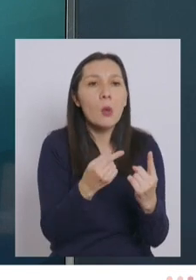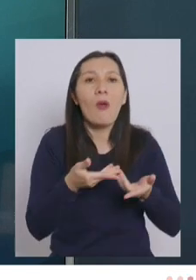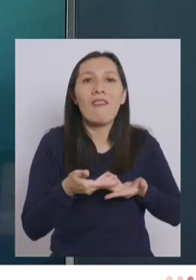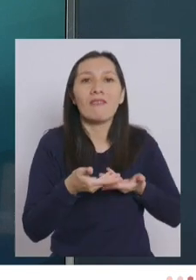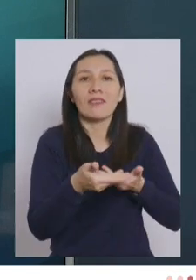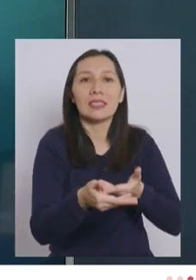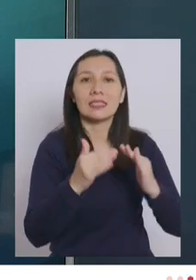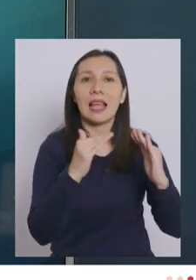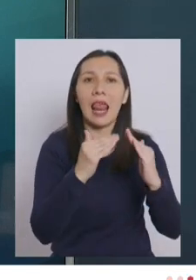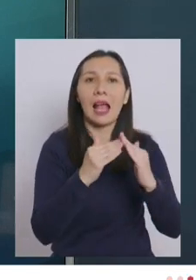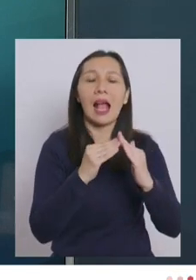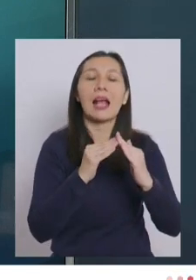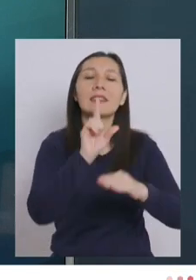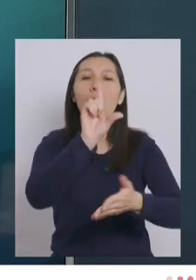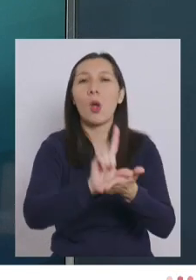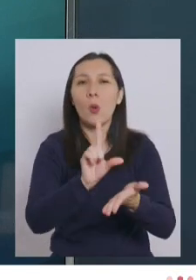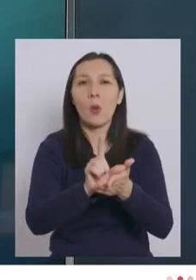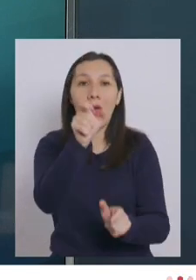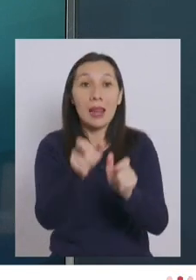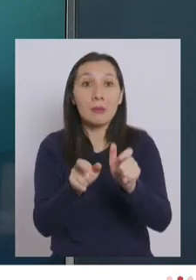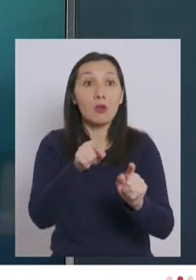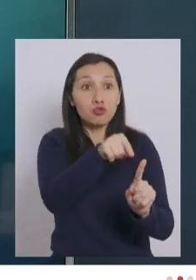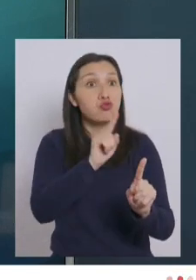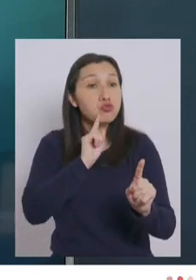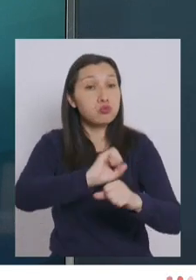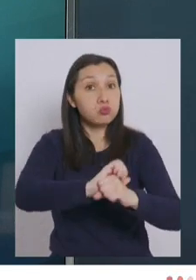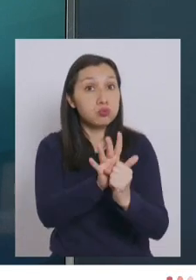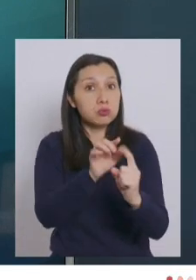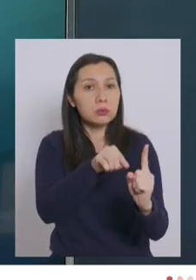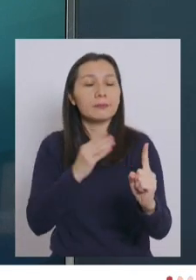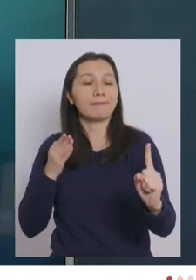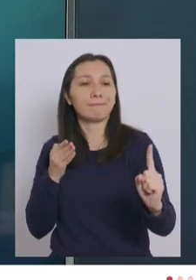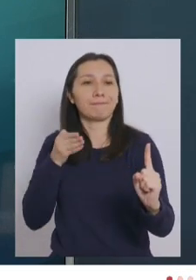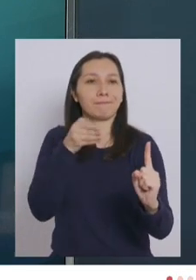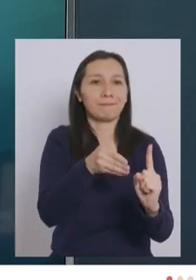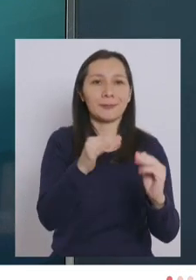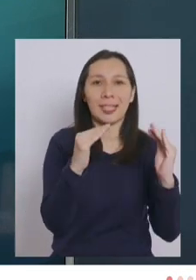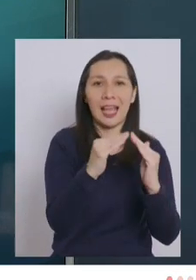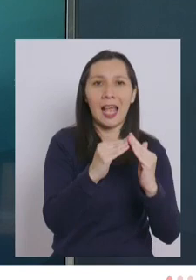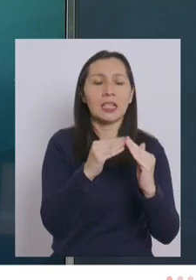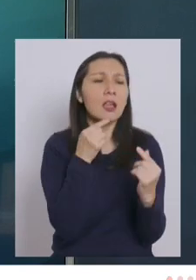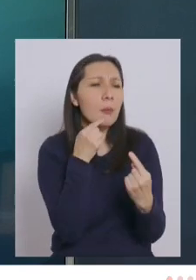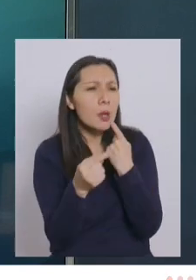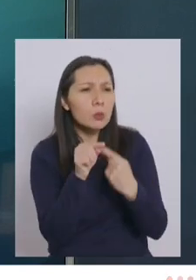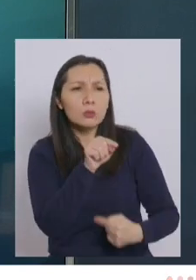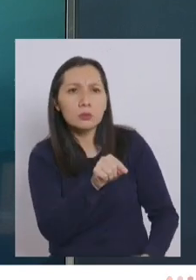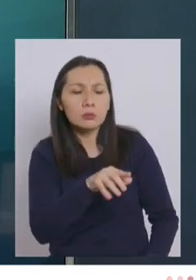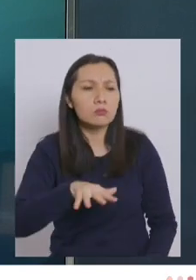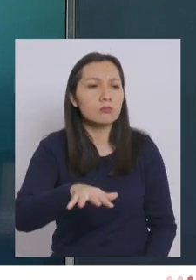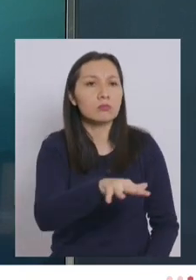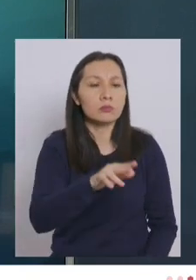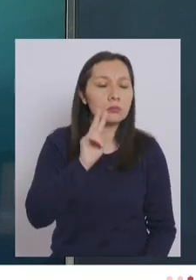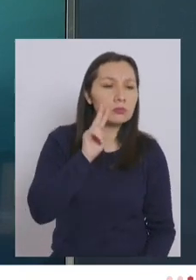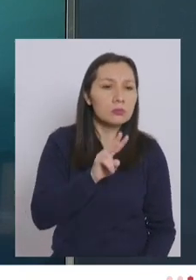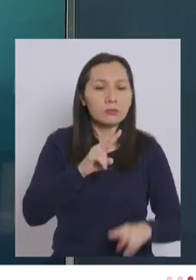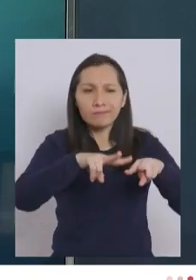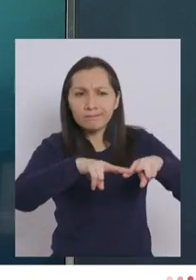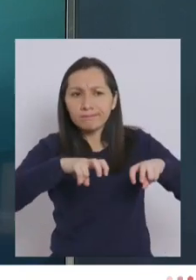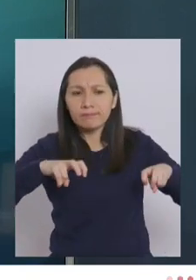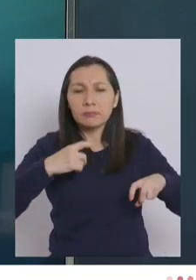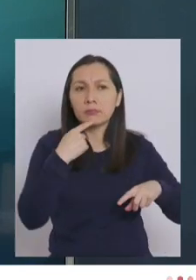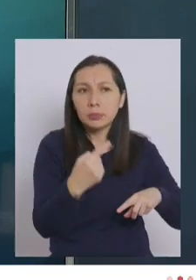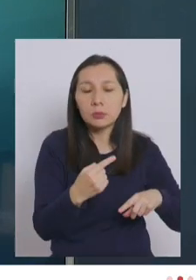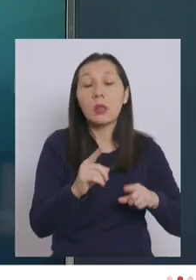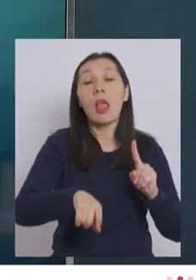visita domiciliaria que se le hace a las personas COVID positivo. Primero que nada, para en terreno ver y hacer la investigación,